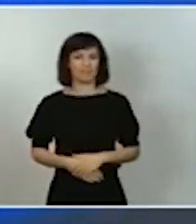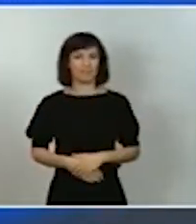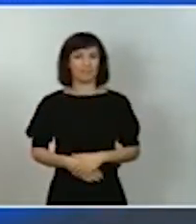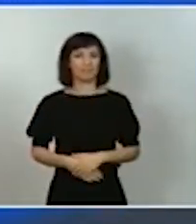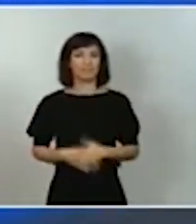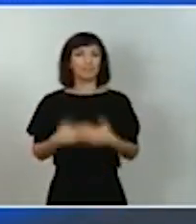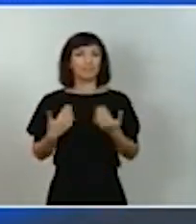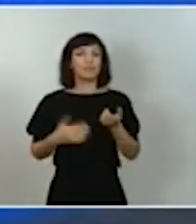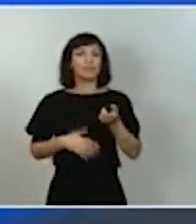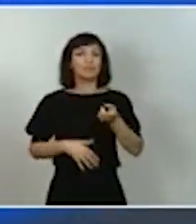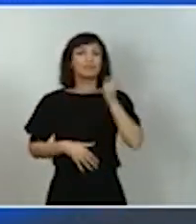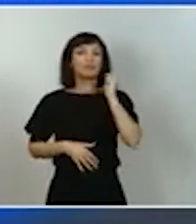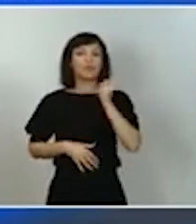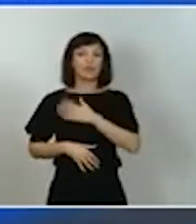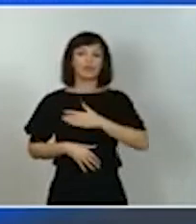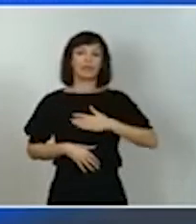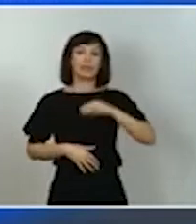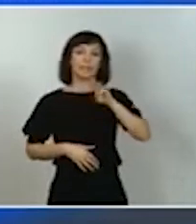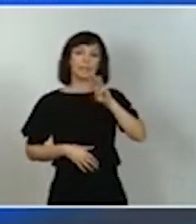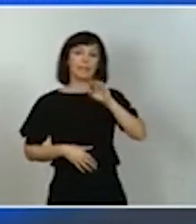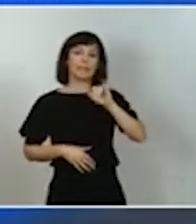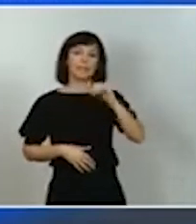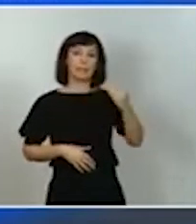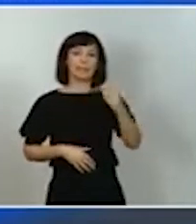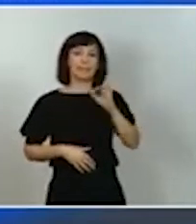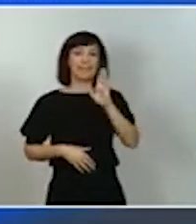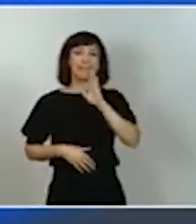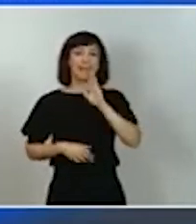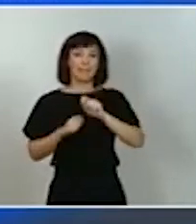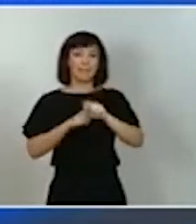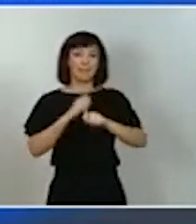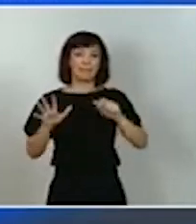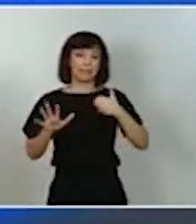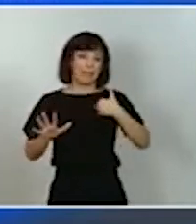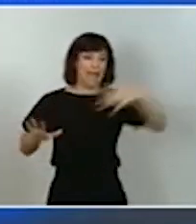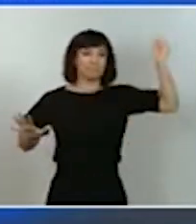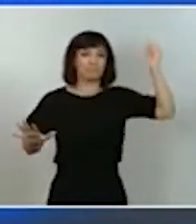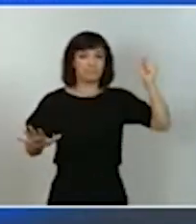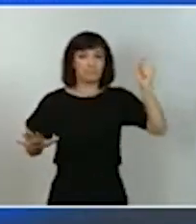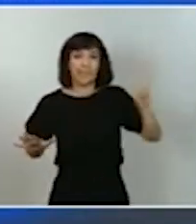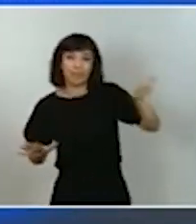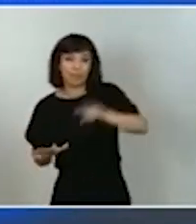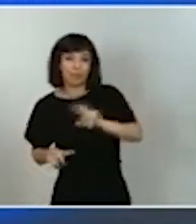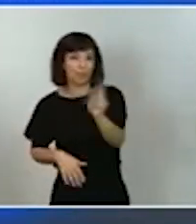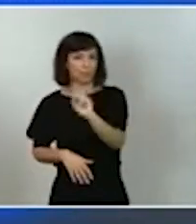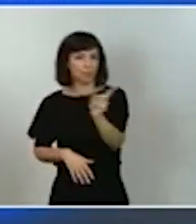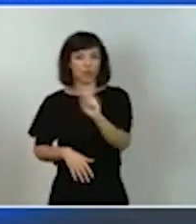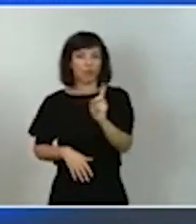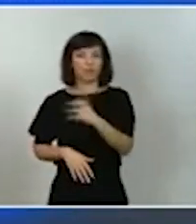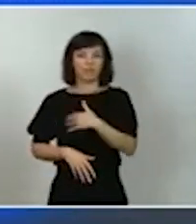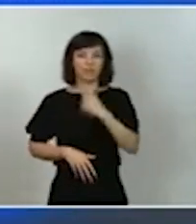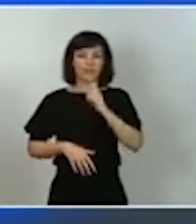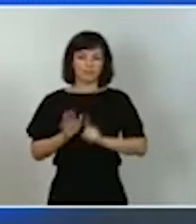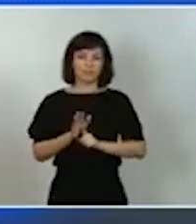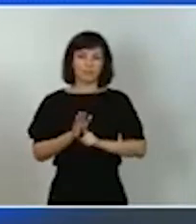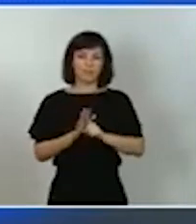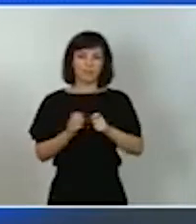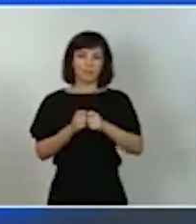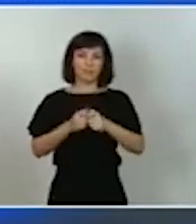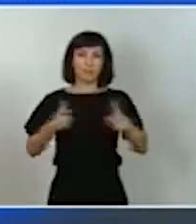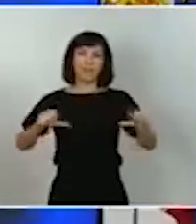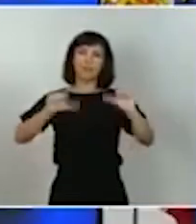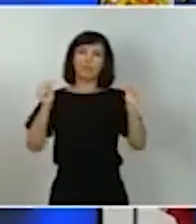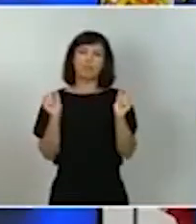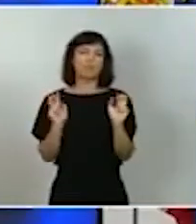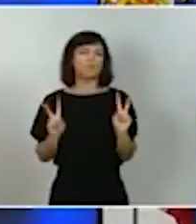recuperar el Producto Interior Bruto que nos arrebató la pandemia, se trata de crecer de una nueva manera, sobre unos pilares mucho más robustos